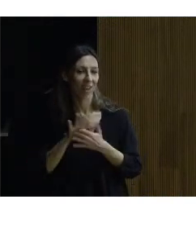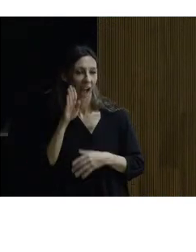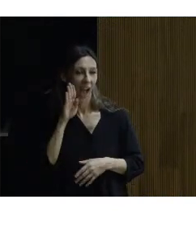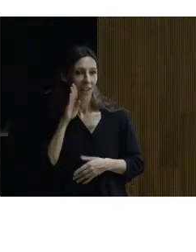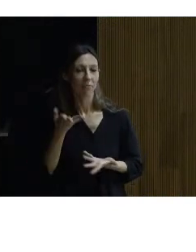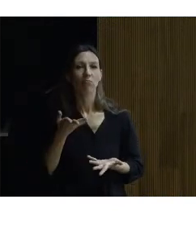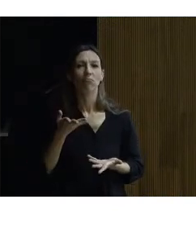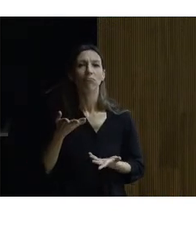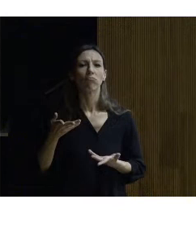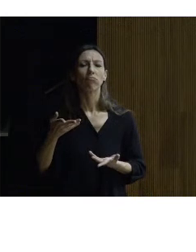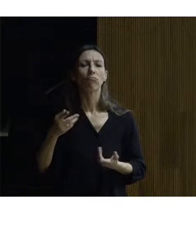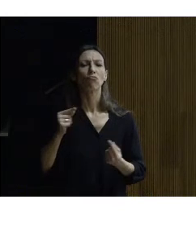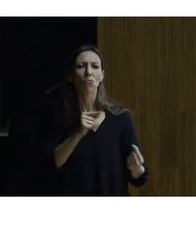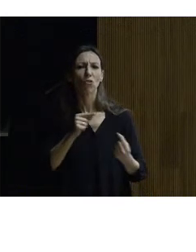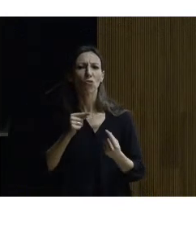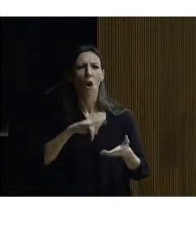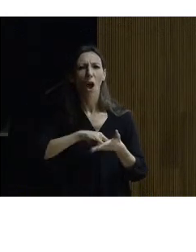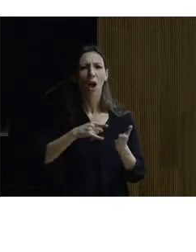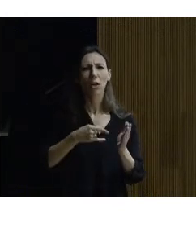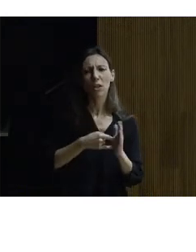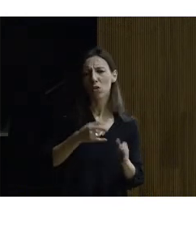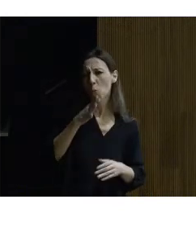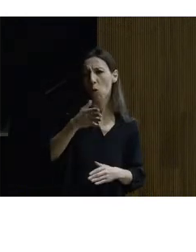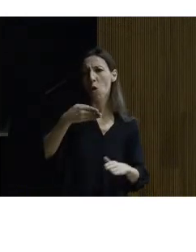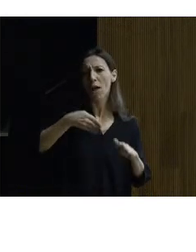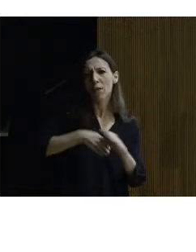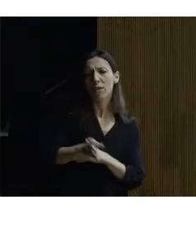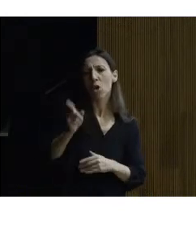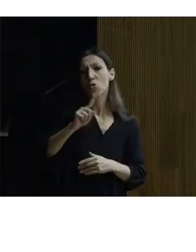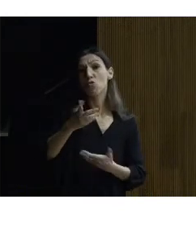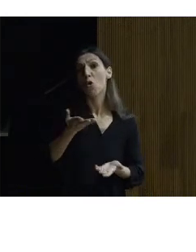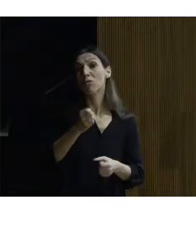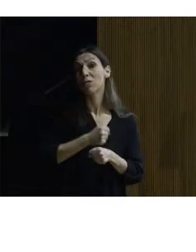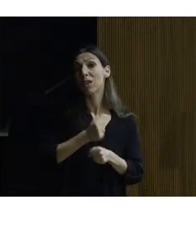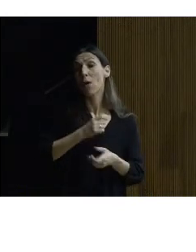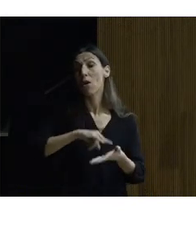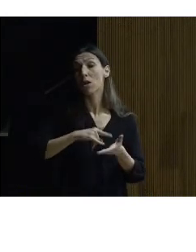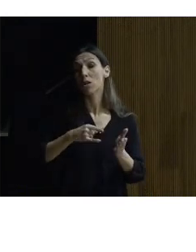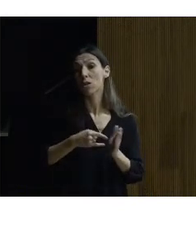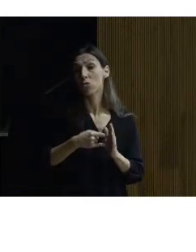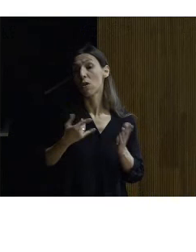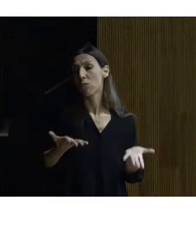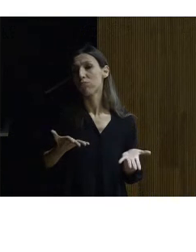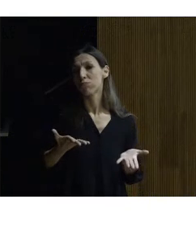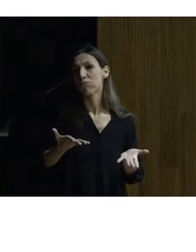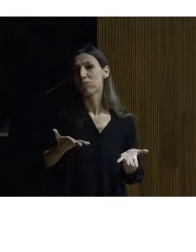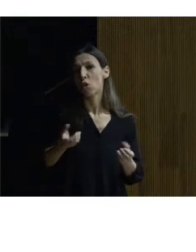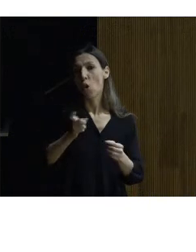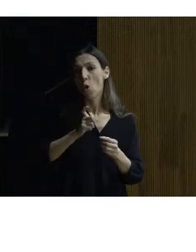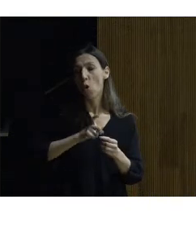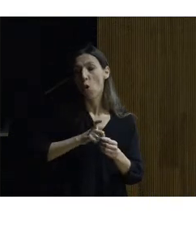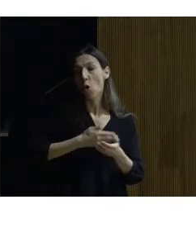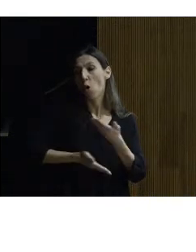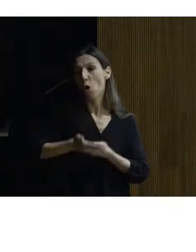que buscan el patrimonio y arquitectos por la accesibilidad esto es trabajar en arquitectura y esto tiene varias patas yo no sé que me corrijan